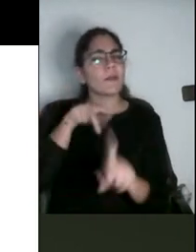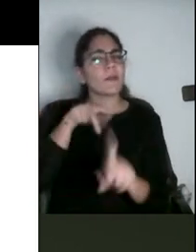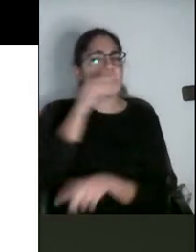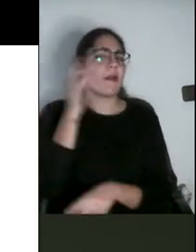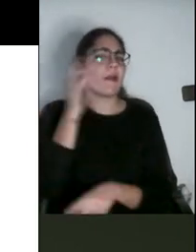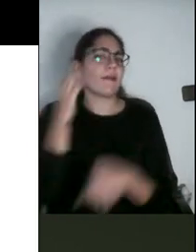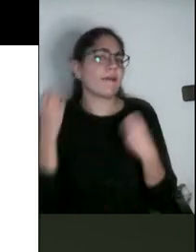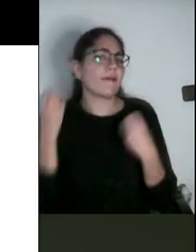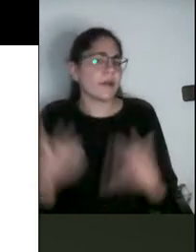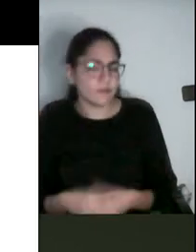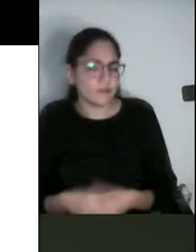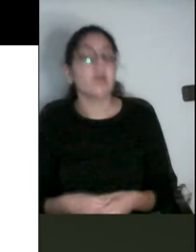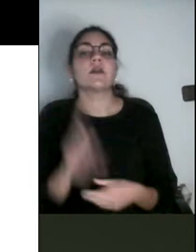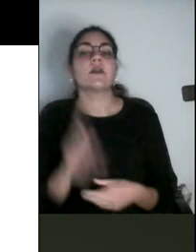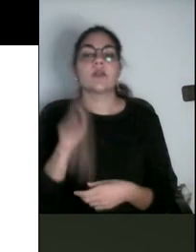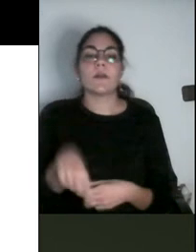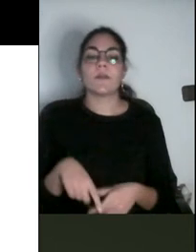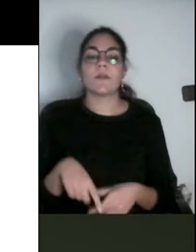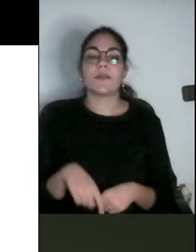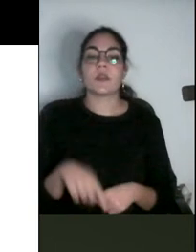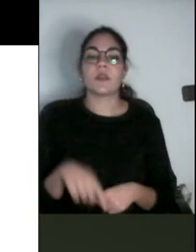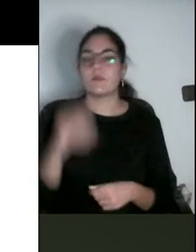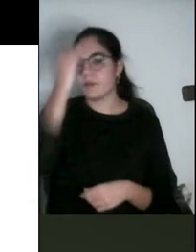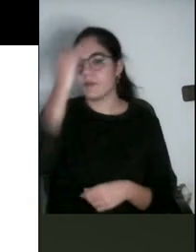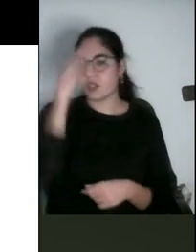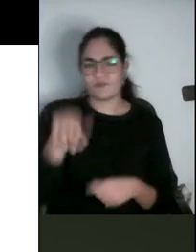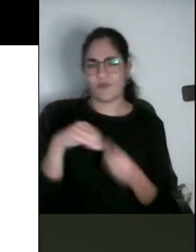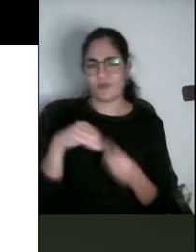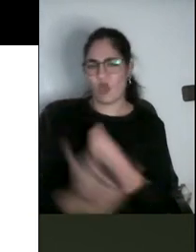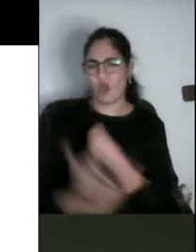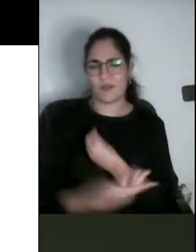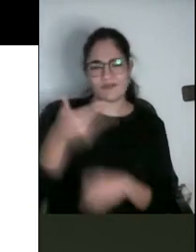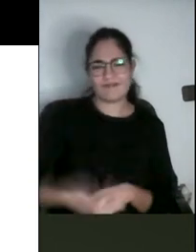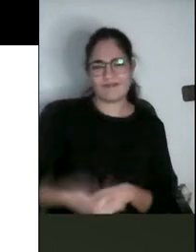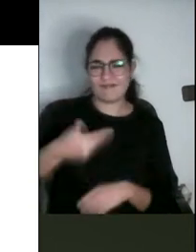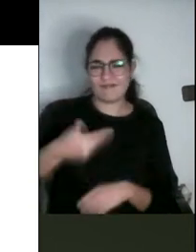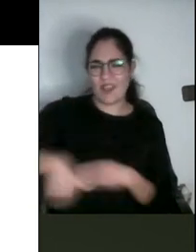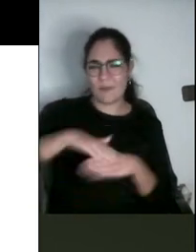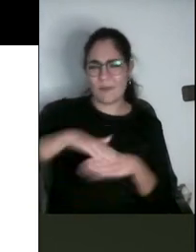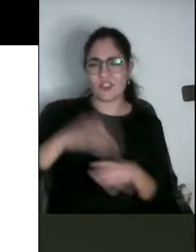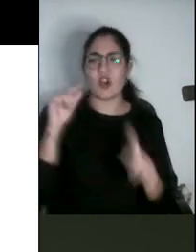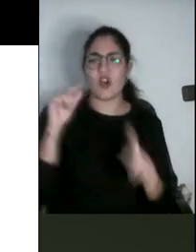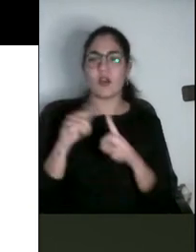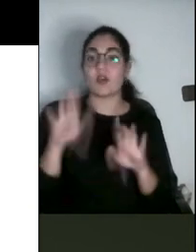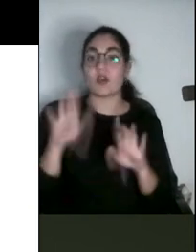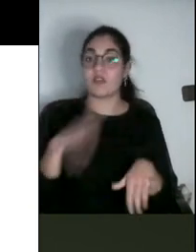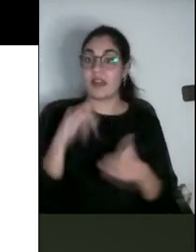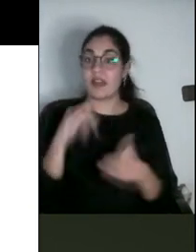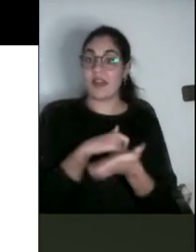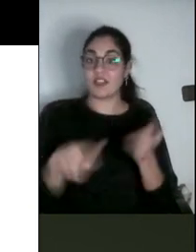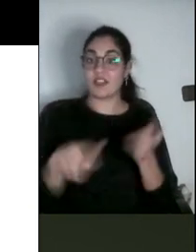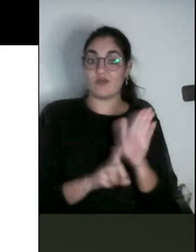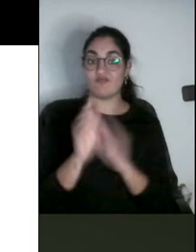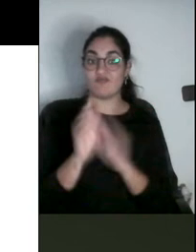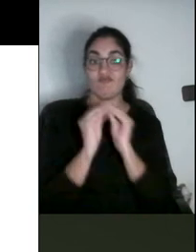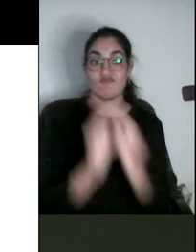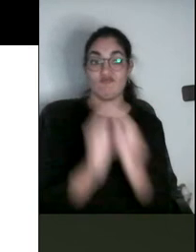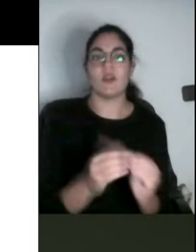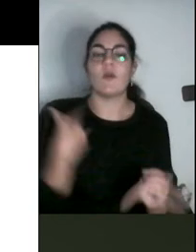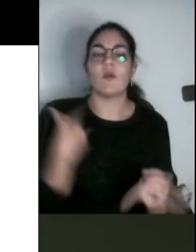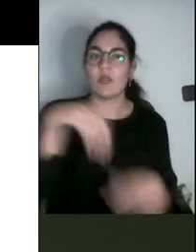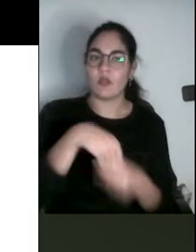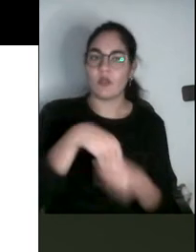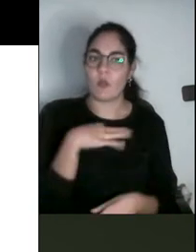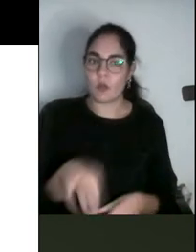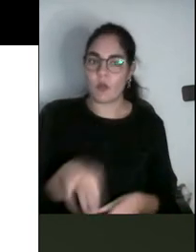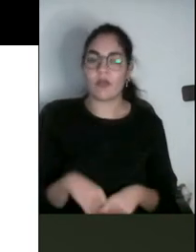documentos que son fundamentales para el desarrollo de las asignaturas en los grados y también